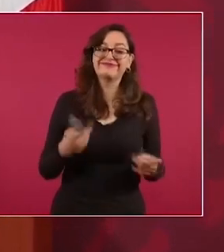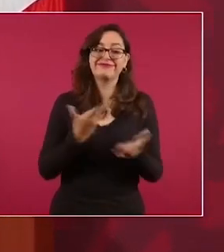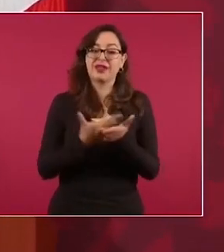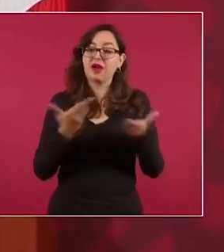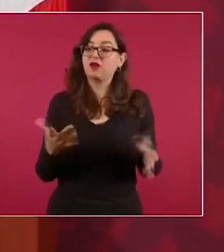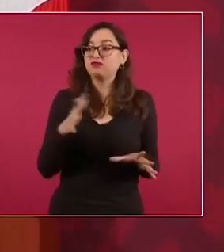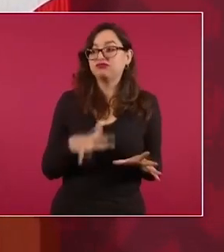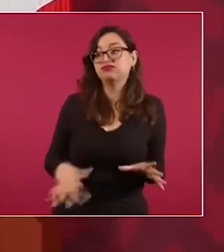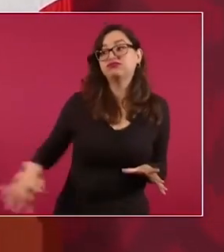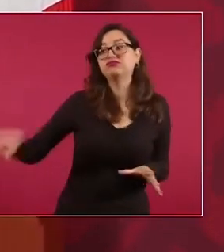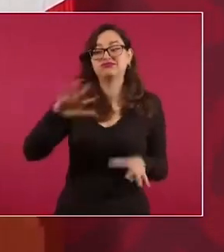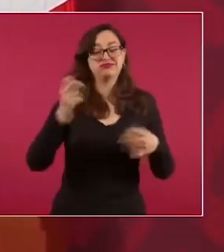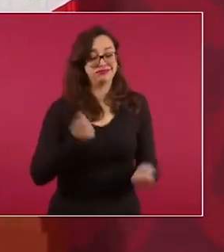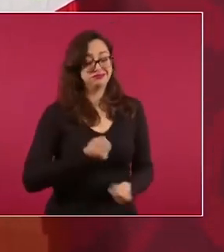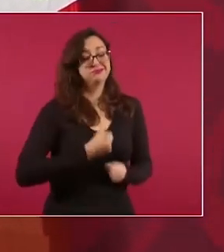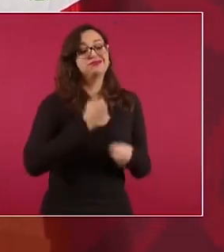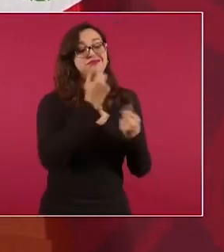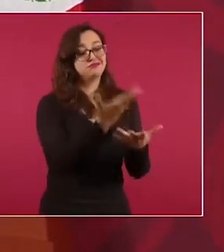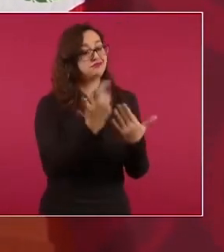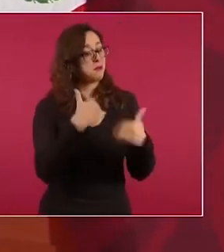Yo he venido diciendo.